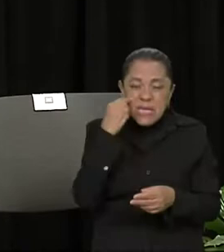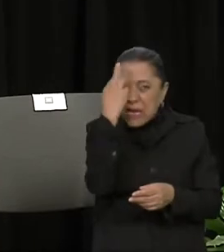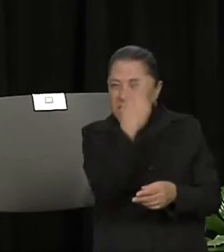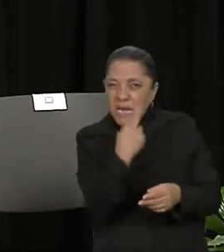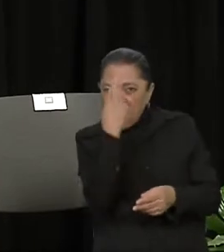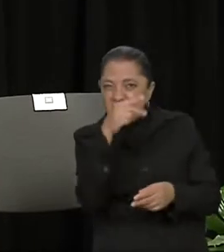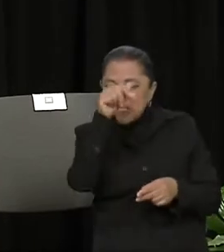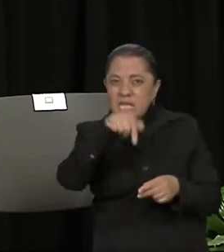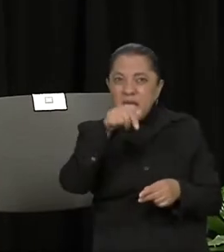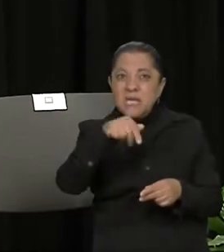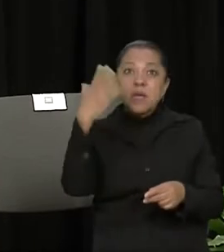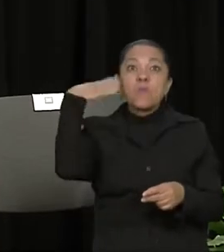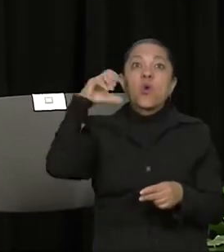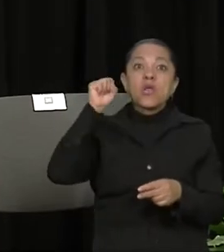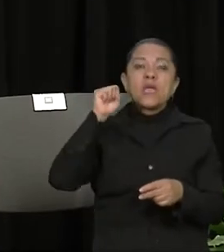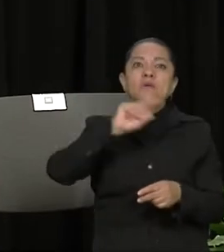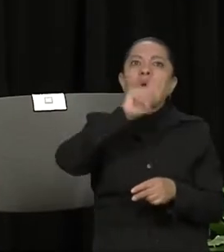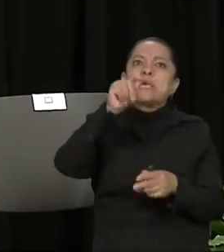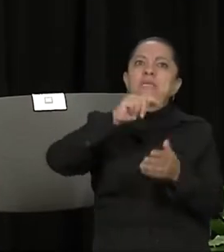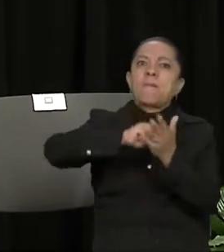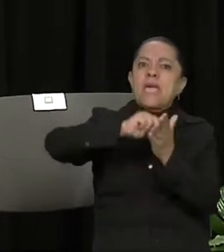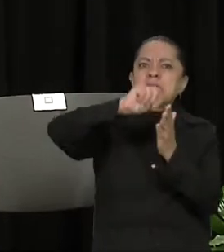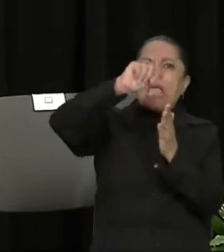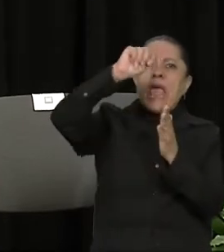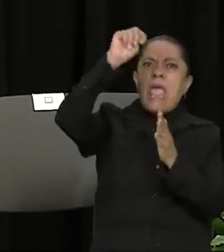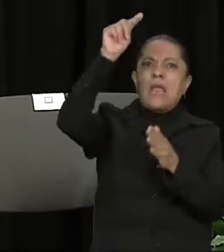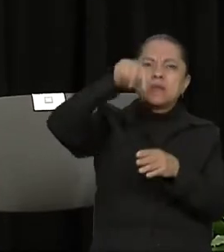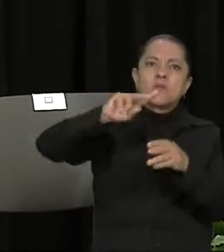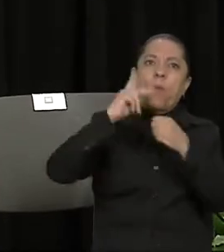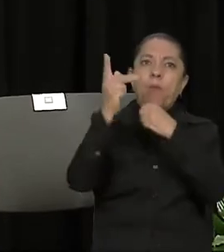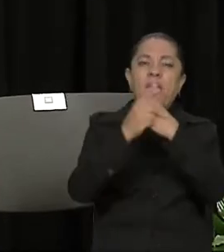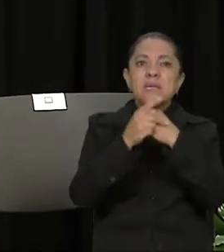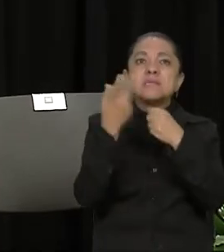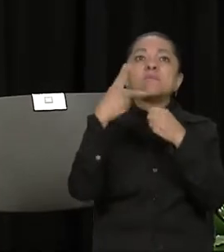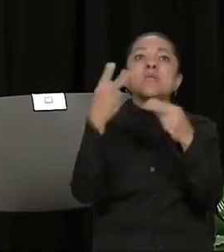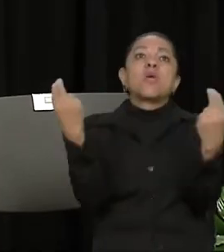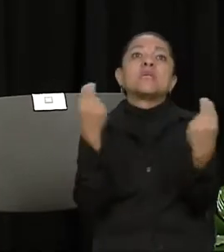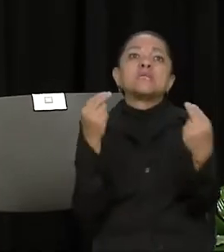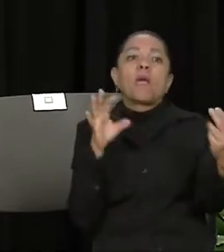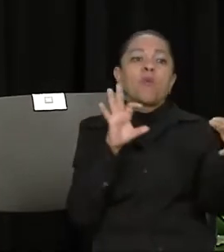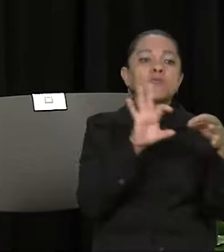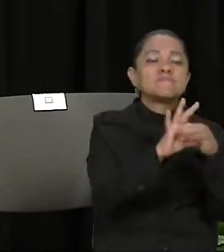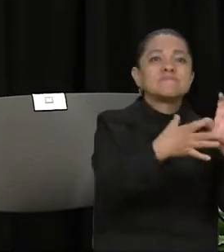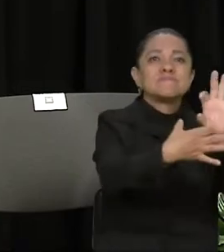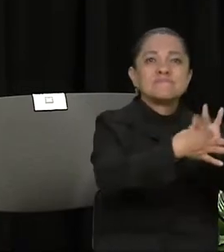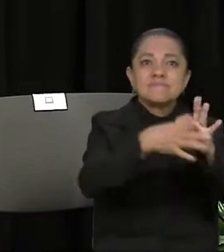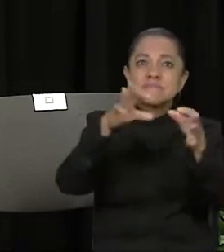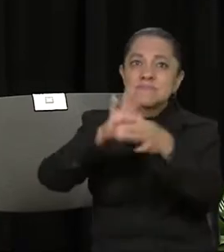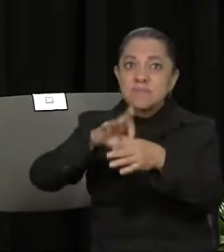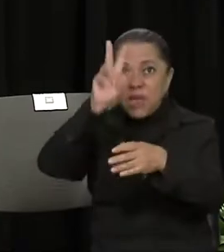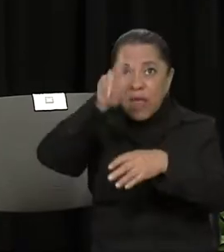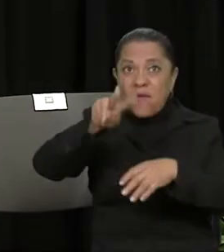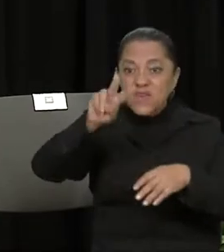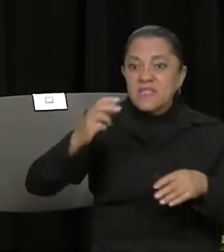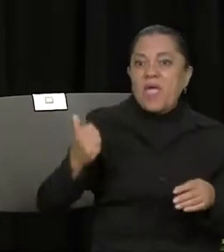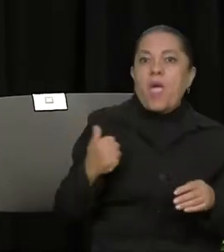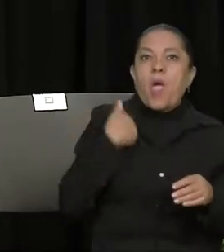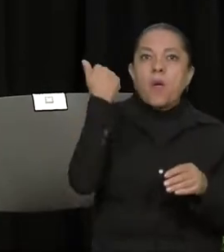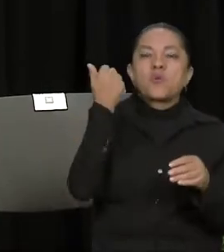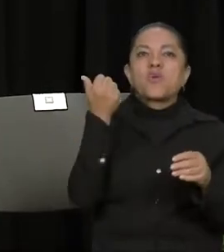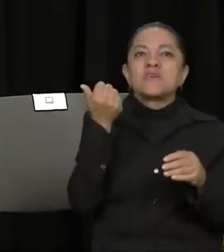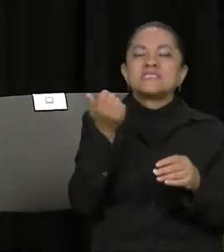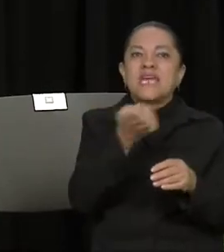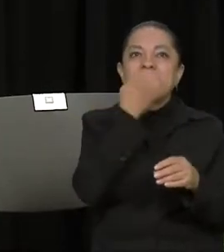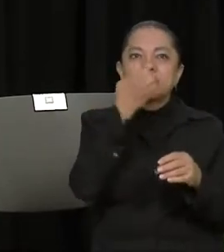los más tantos del país, pero tenemos que hacer una vinculación para aprovechar realmente ese esfuerzo escuela e industria y aprovechar